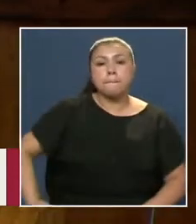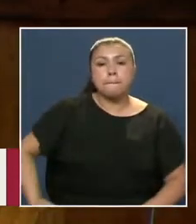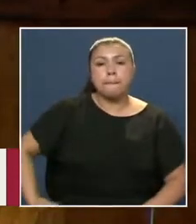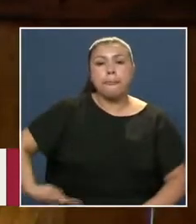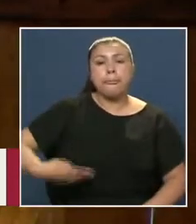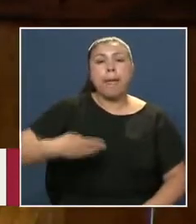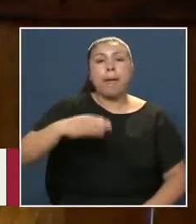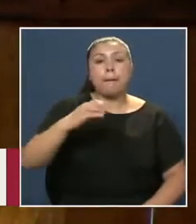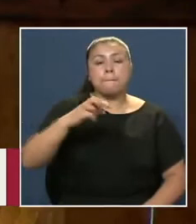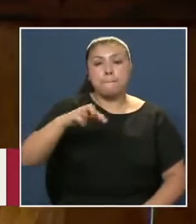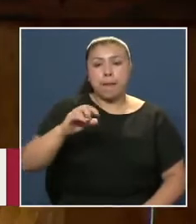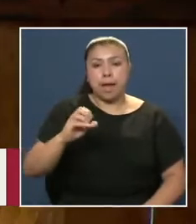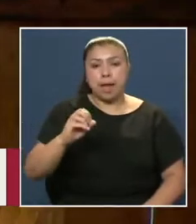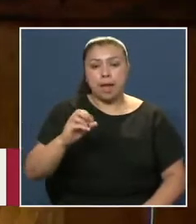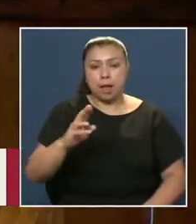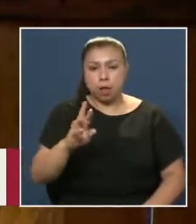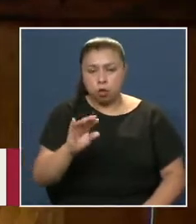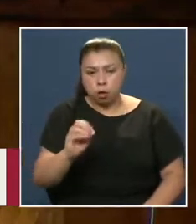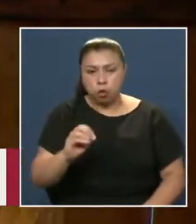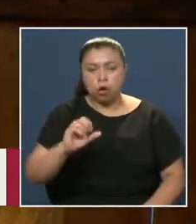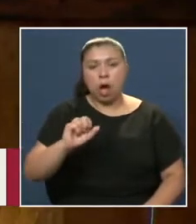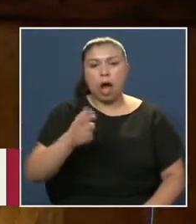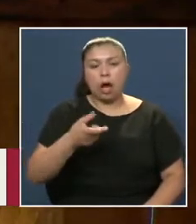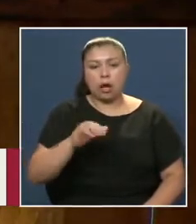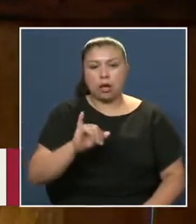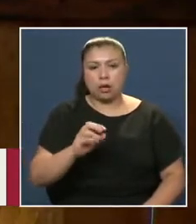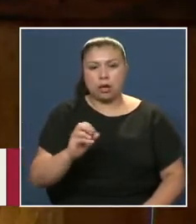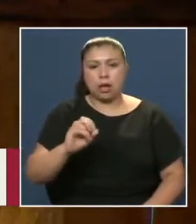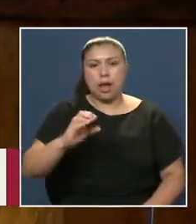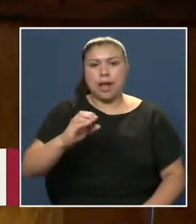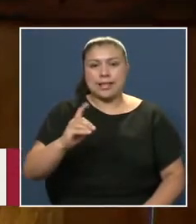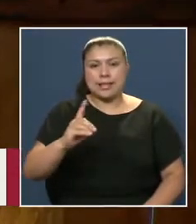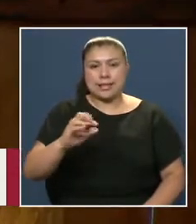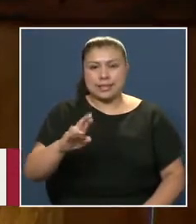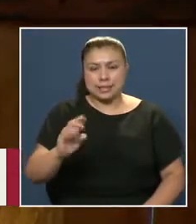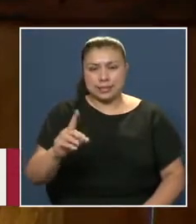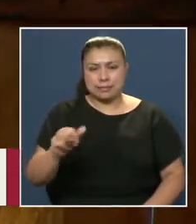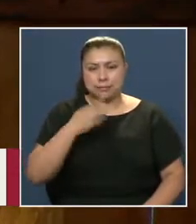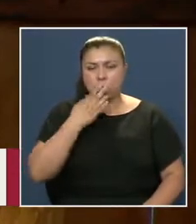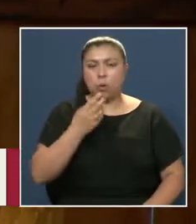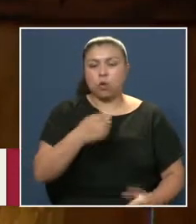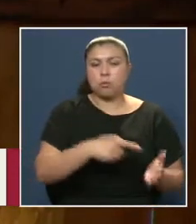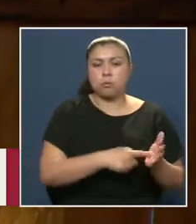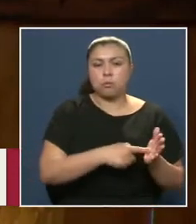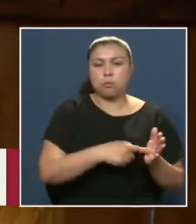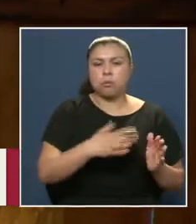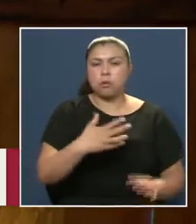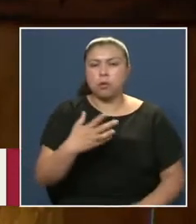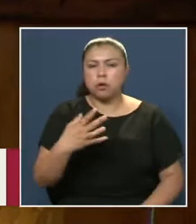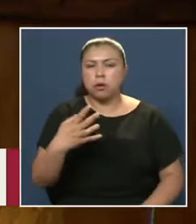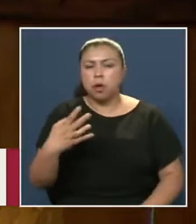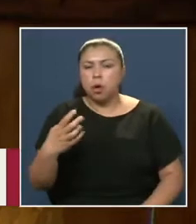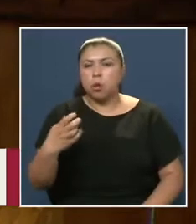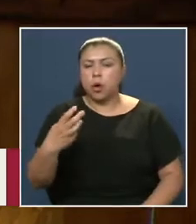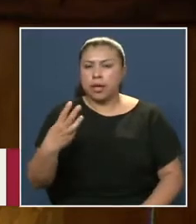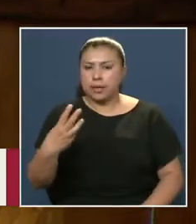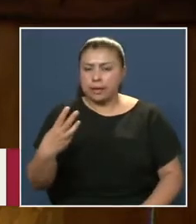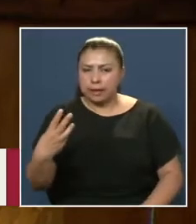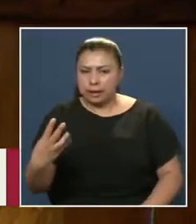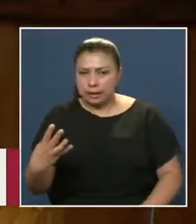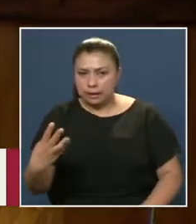Pedro Y de Reserva Fue electo Diputado De la República En las elecciones Parlamentarias 49, 53 Y 1957